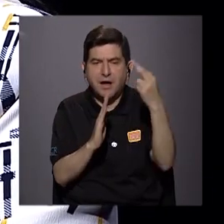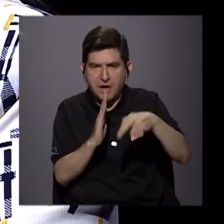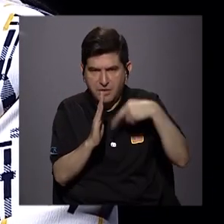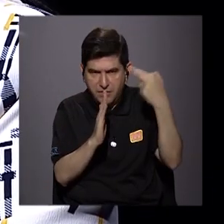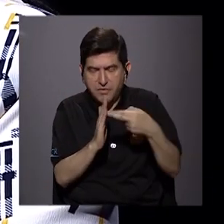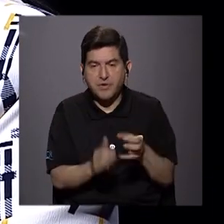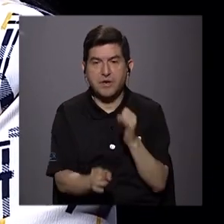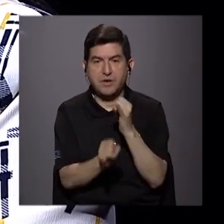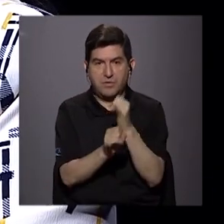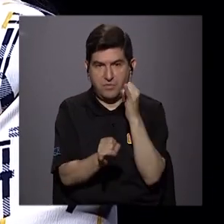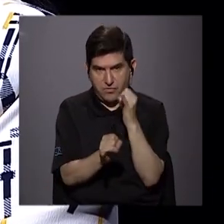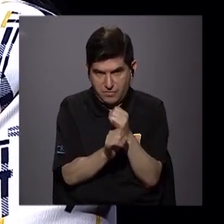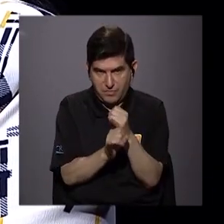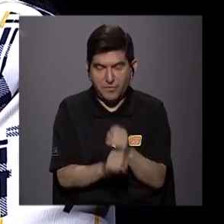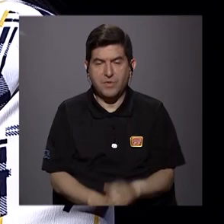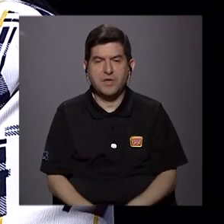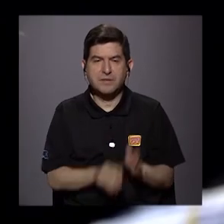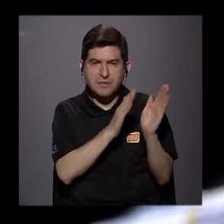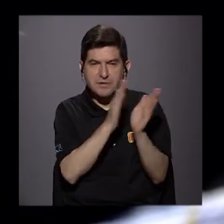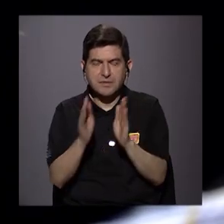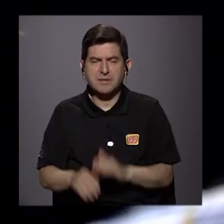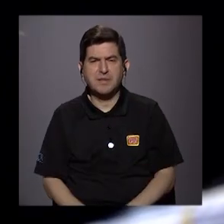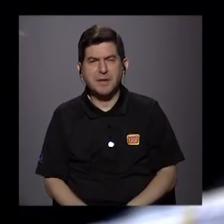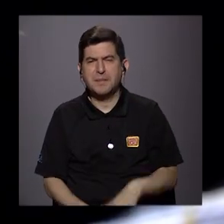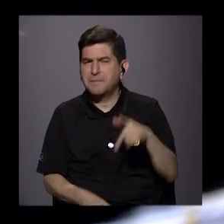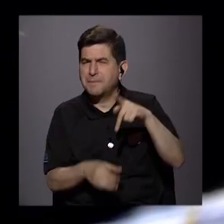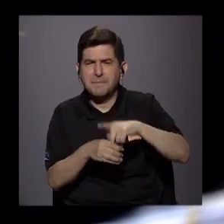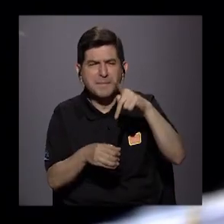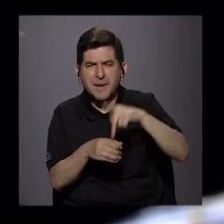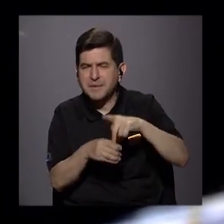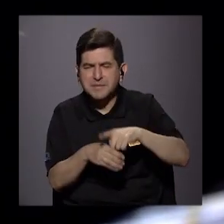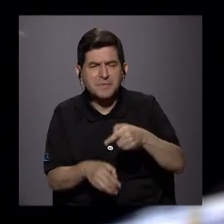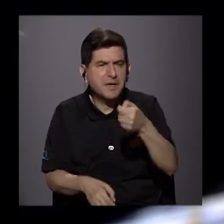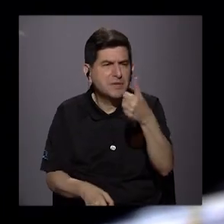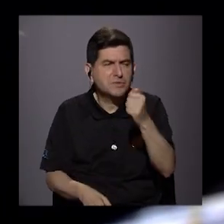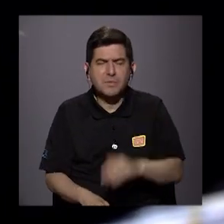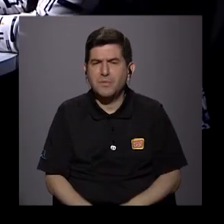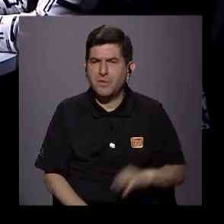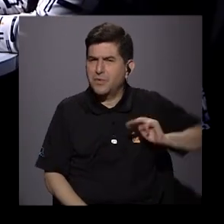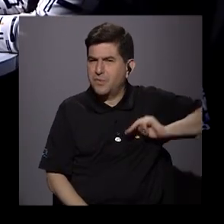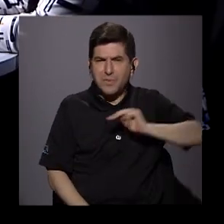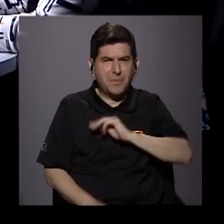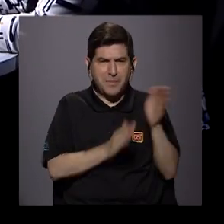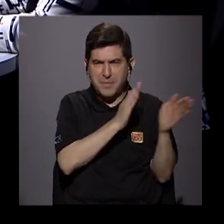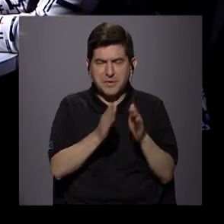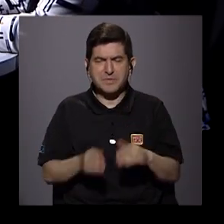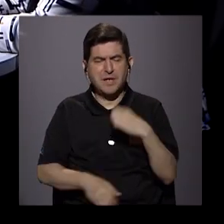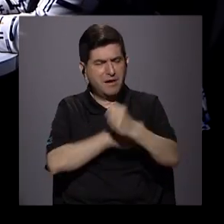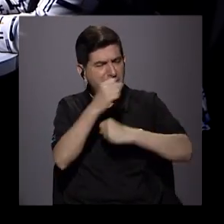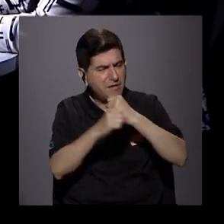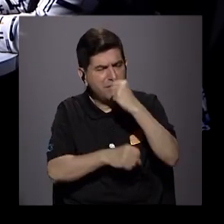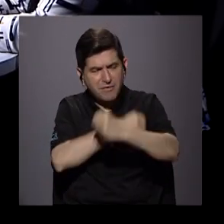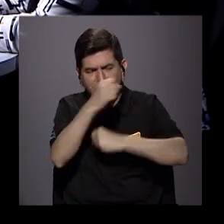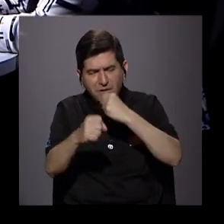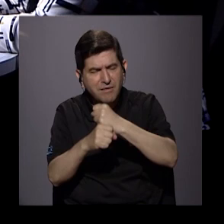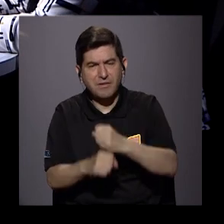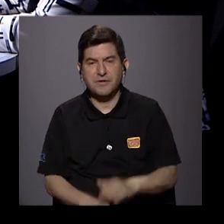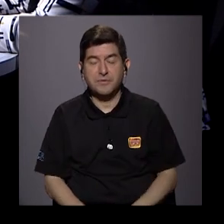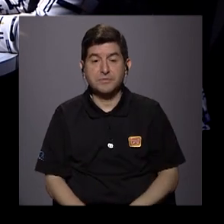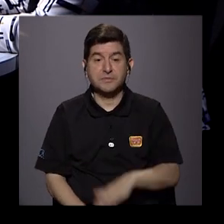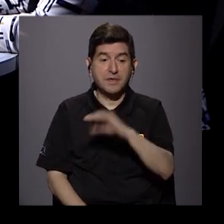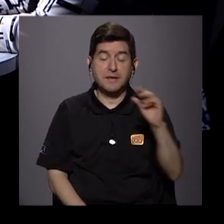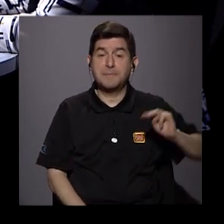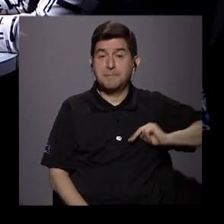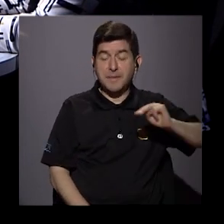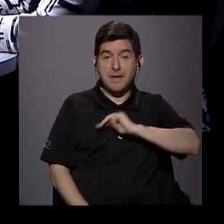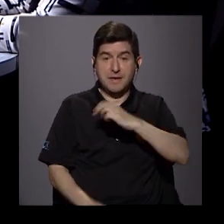rol como ente, digamos, Es muy poco protagonista el Ministerio de Planificación desde hace muchos años. Y el Ministerio de Trabajo también, todo el tema